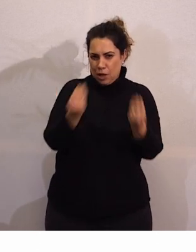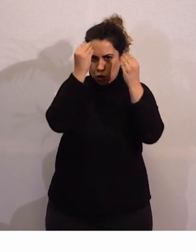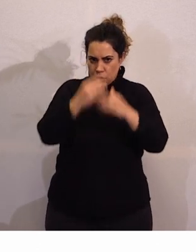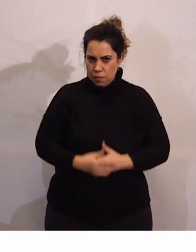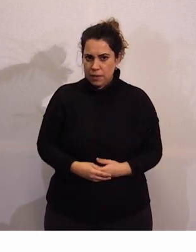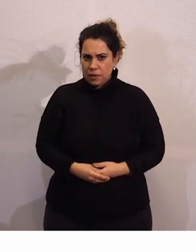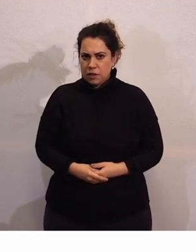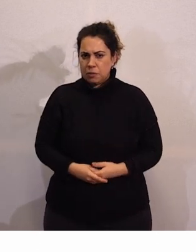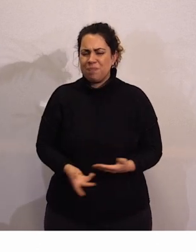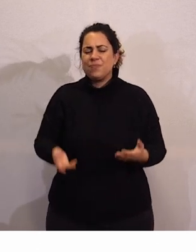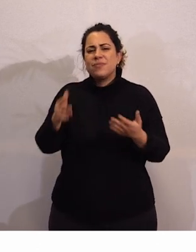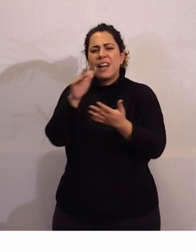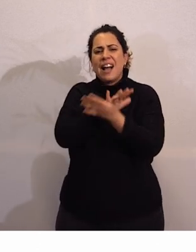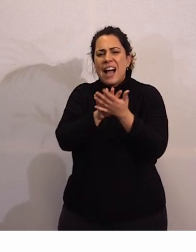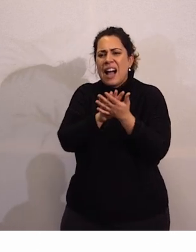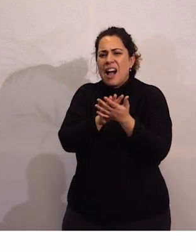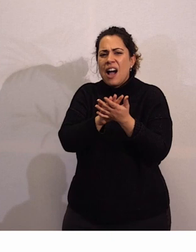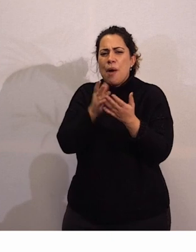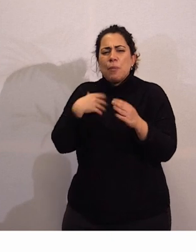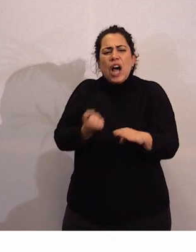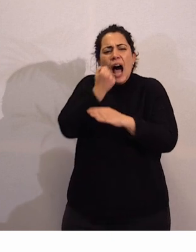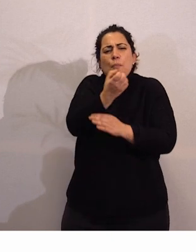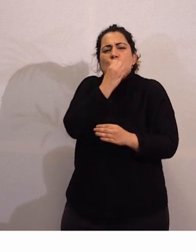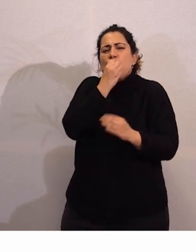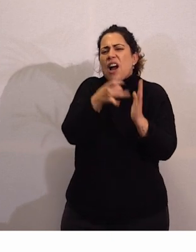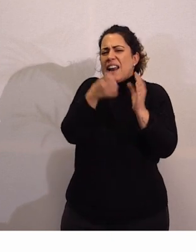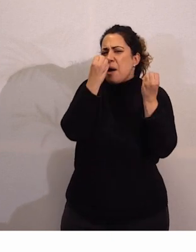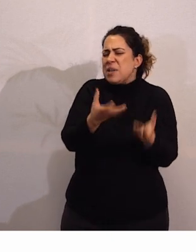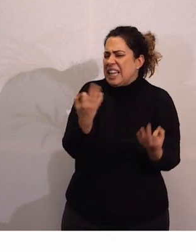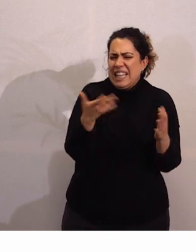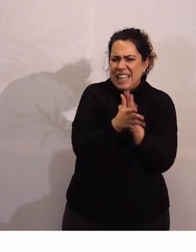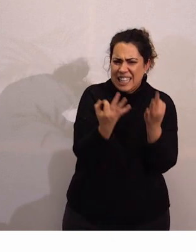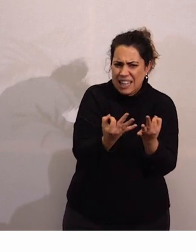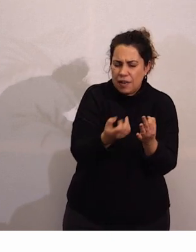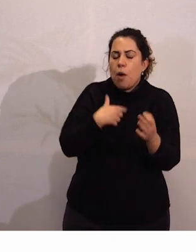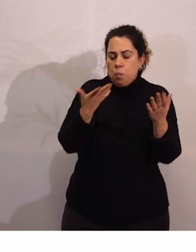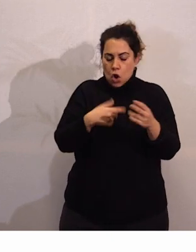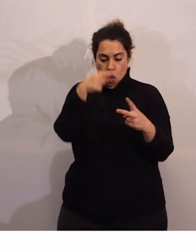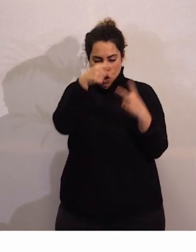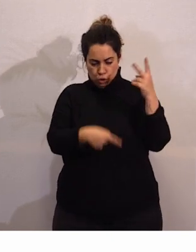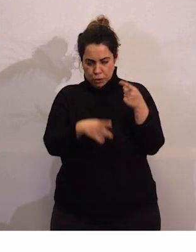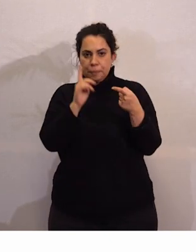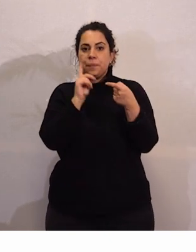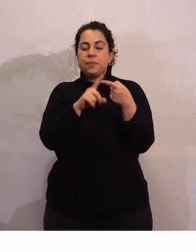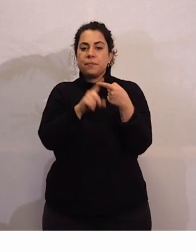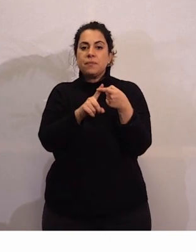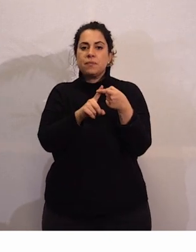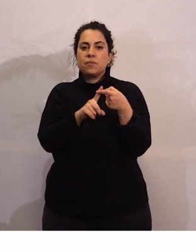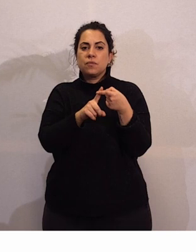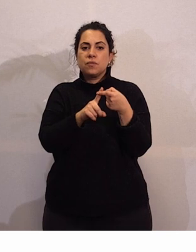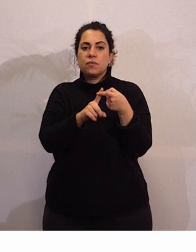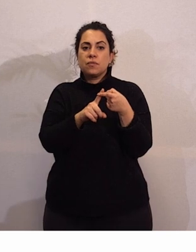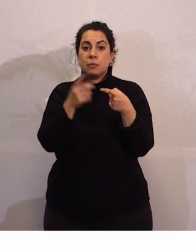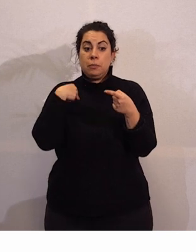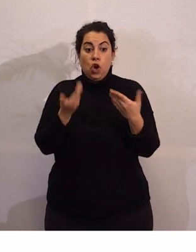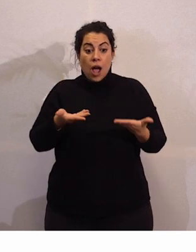¿A qué nos referimos cuando decimos dar unos buenos apoyos? Pues nos referimos a dos cosas principales. Lo primero, poder prestar